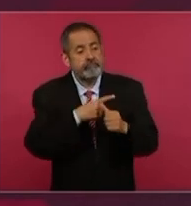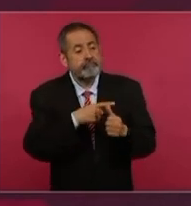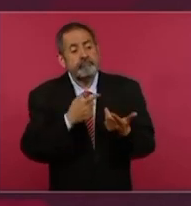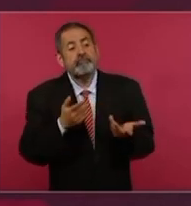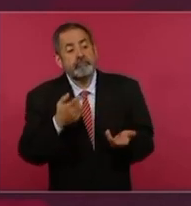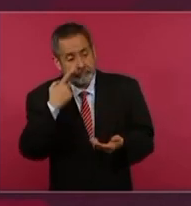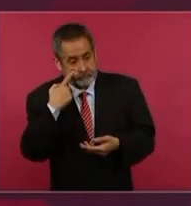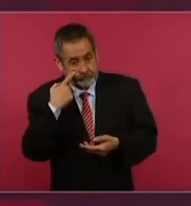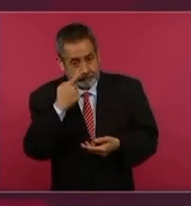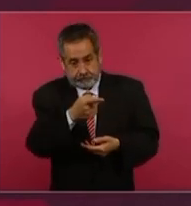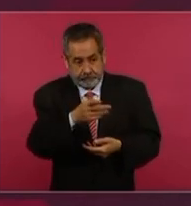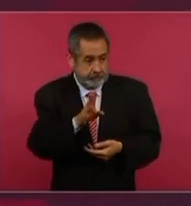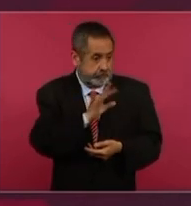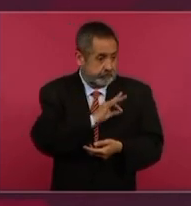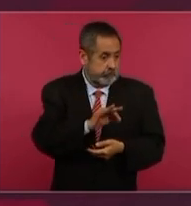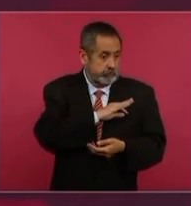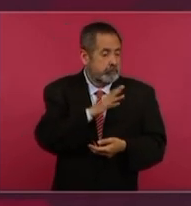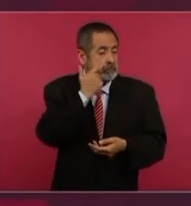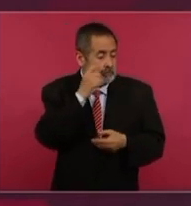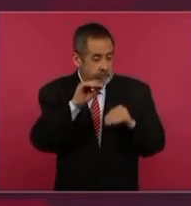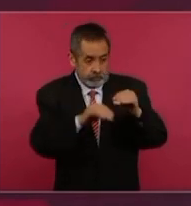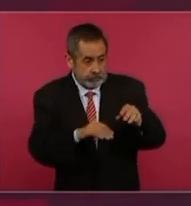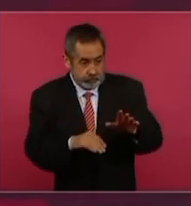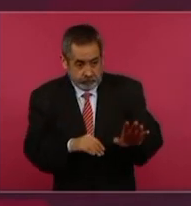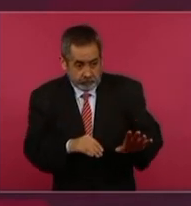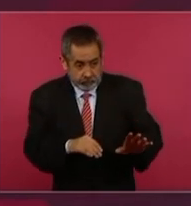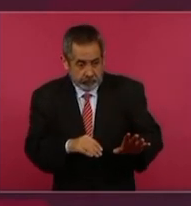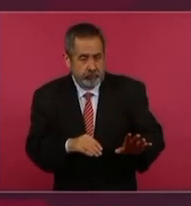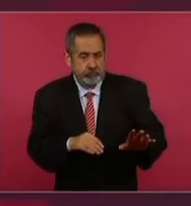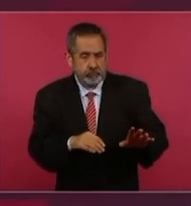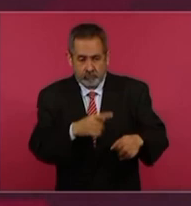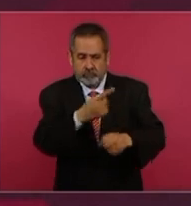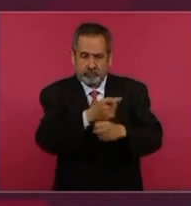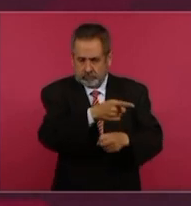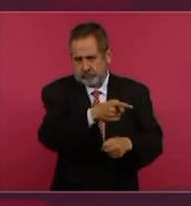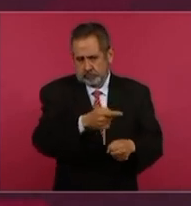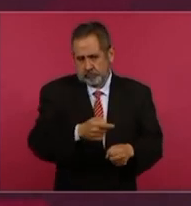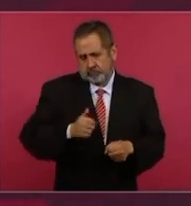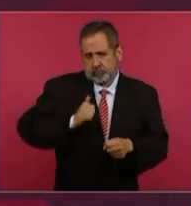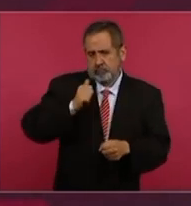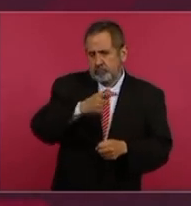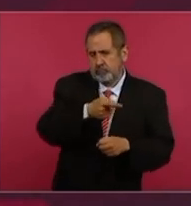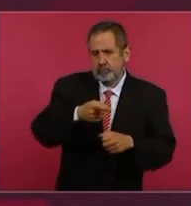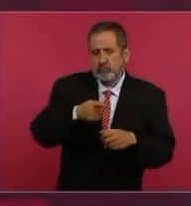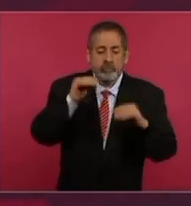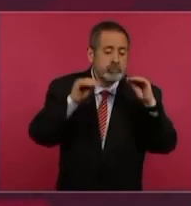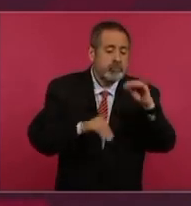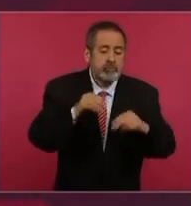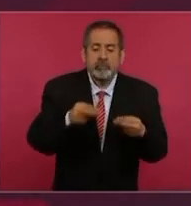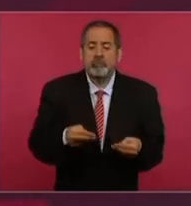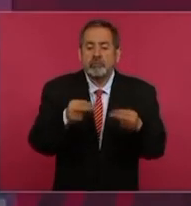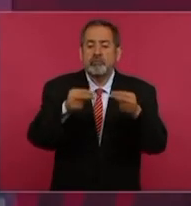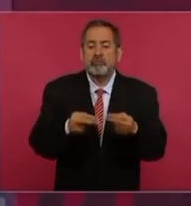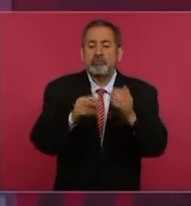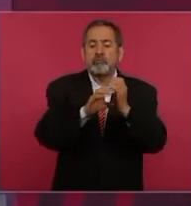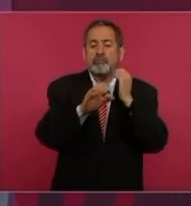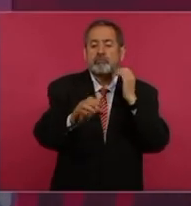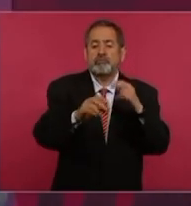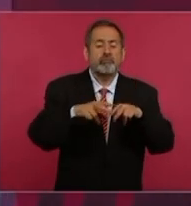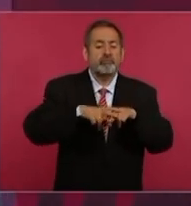la posibilidad, primero, de que se